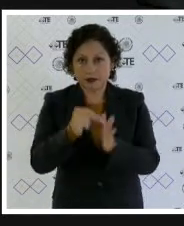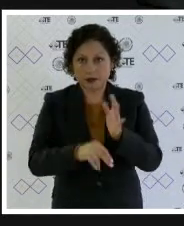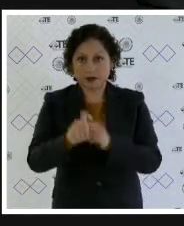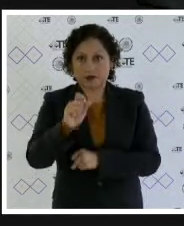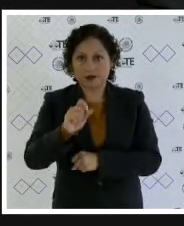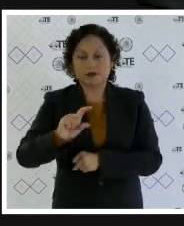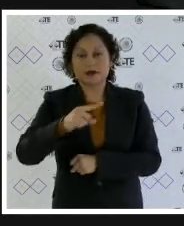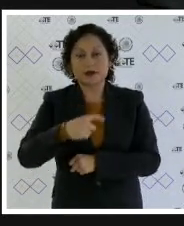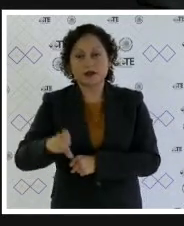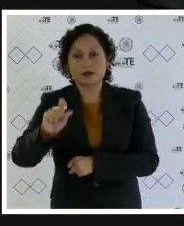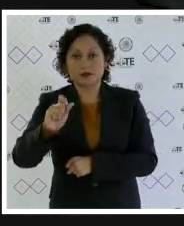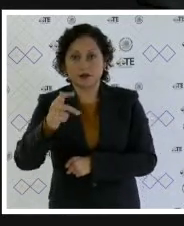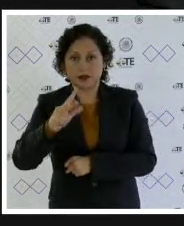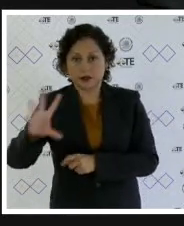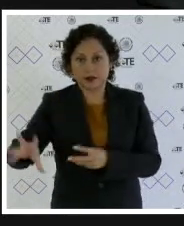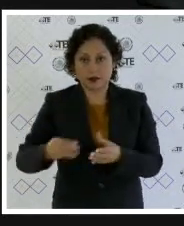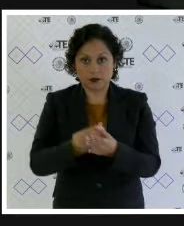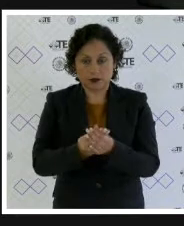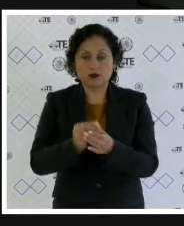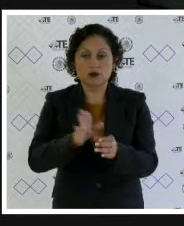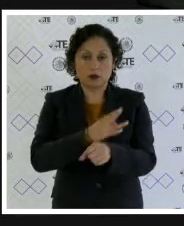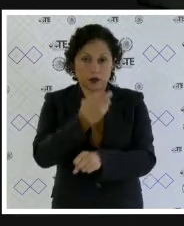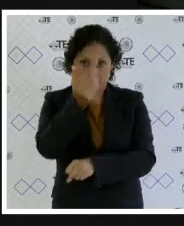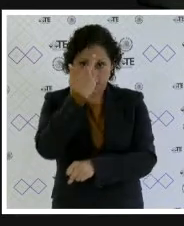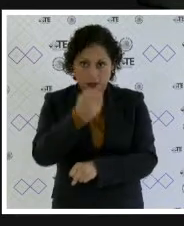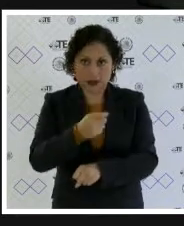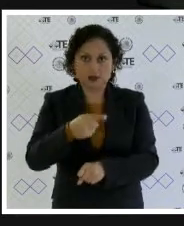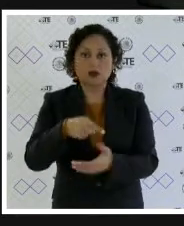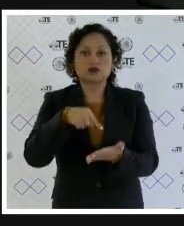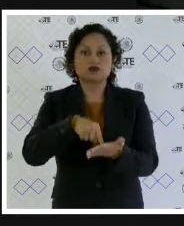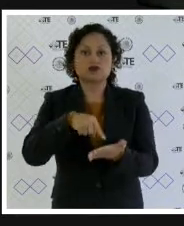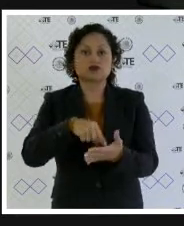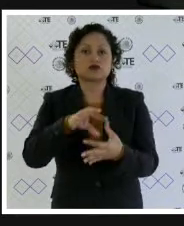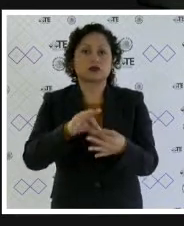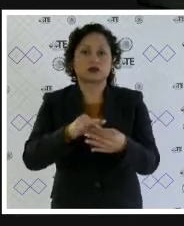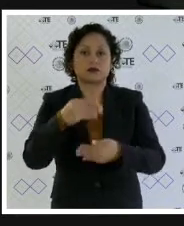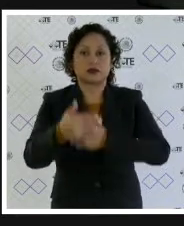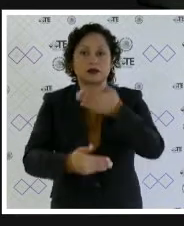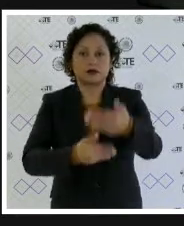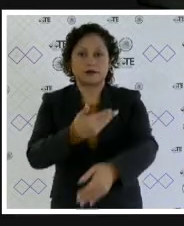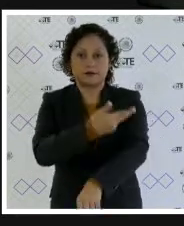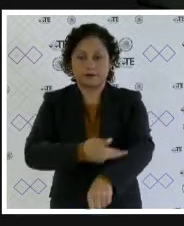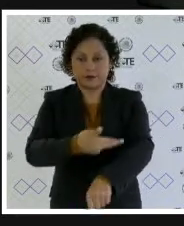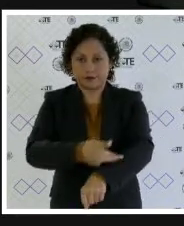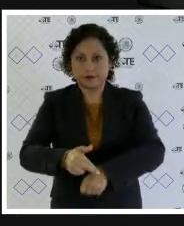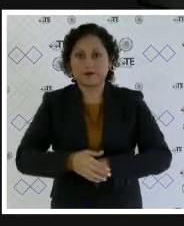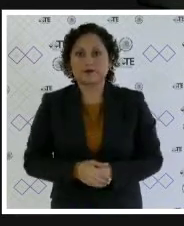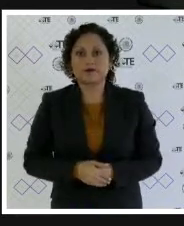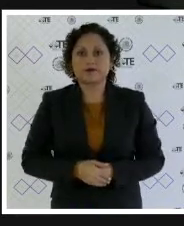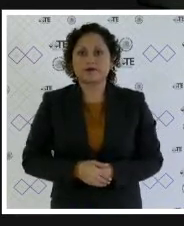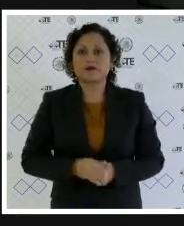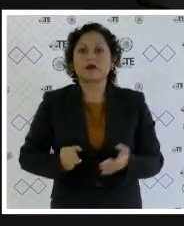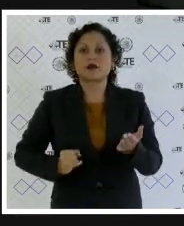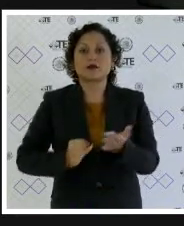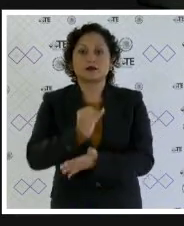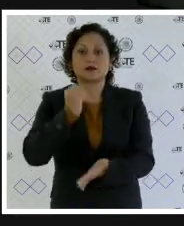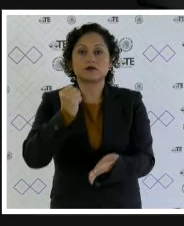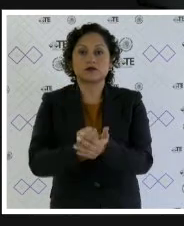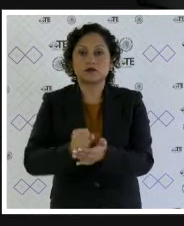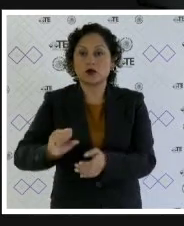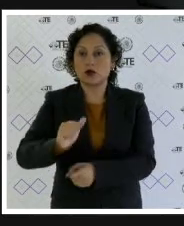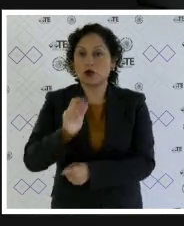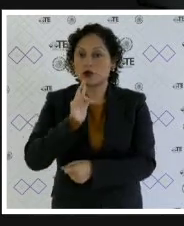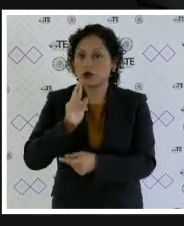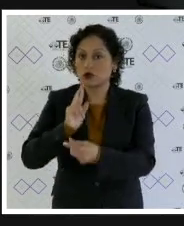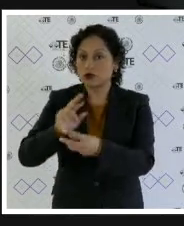electoral 128 por las razones y para los efectos que se señalan en la parte considerativa de la sentencia se declara la anulidad de los resultados